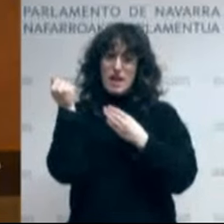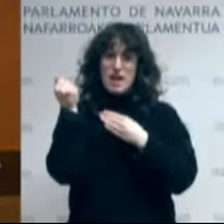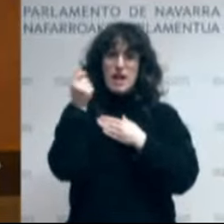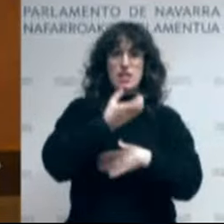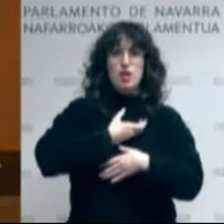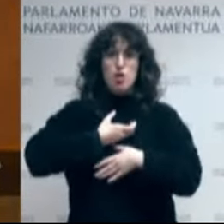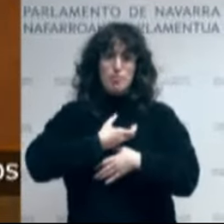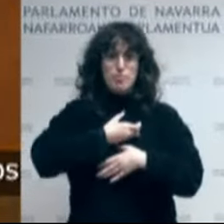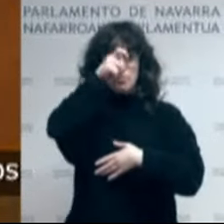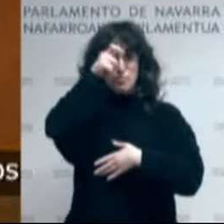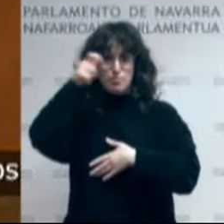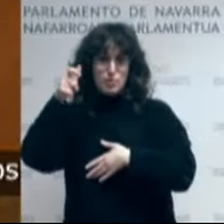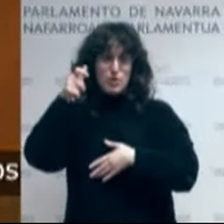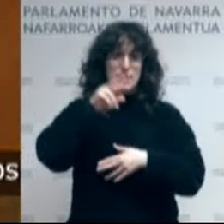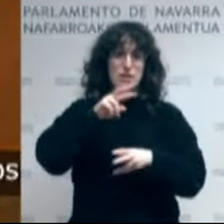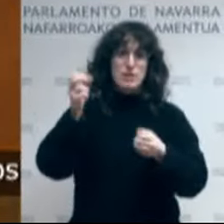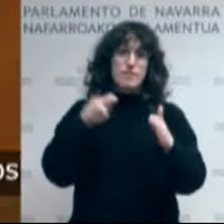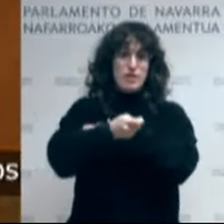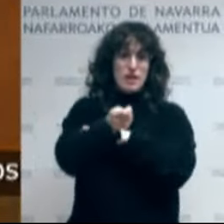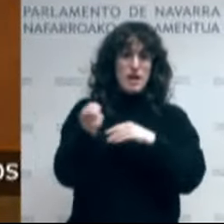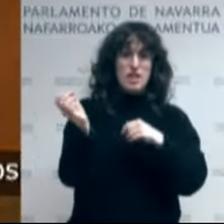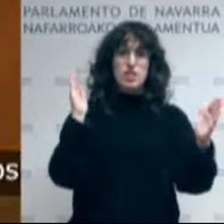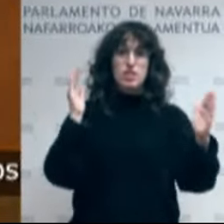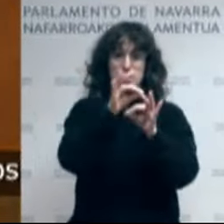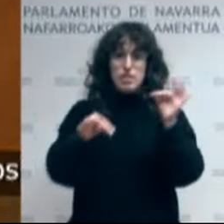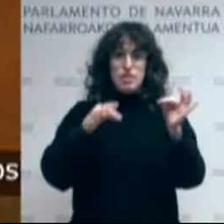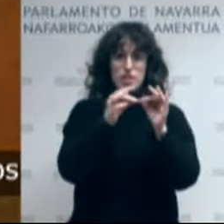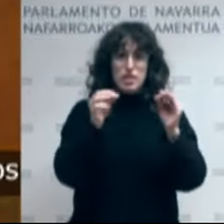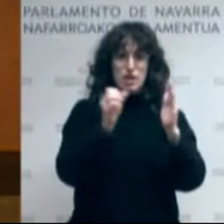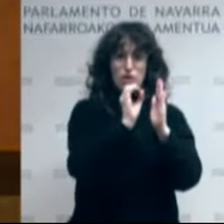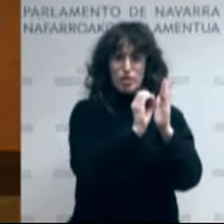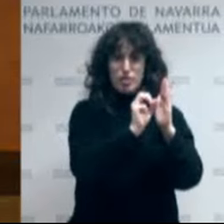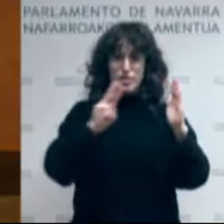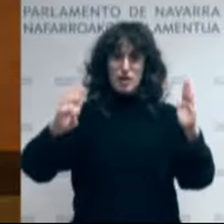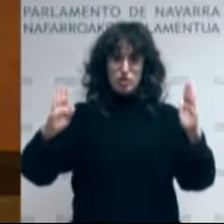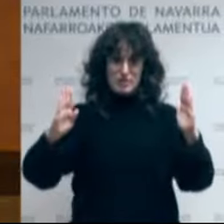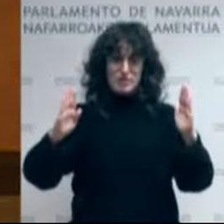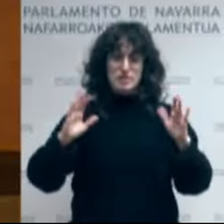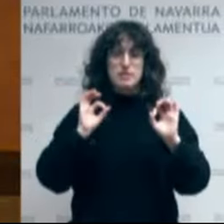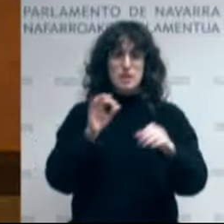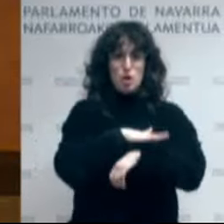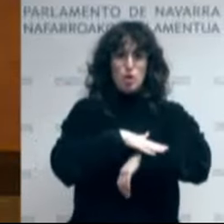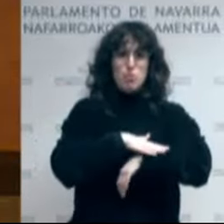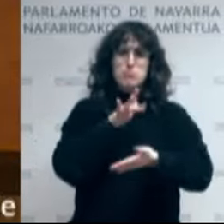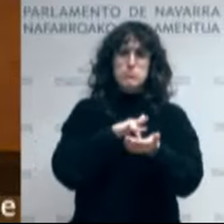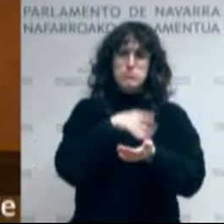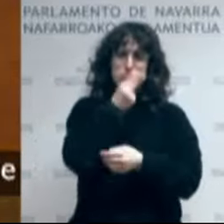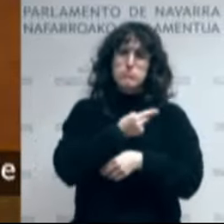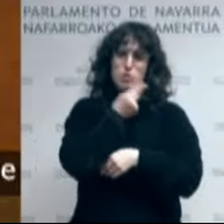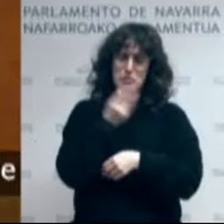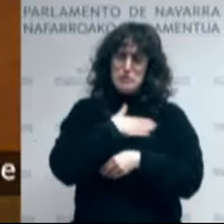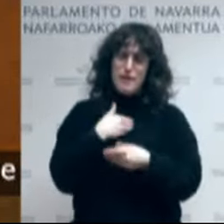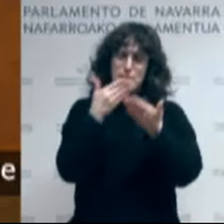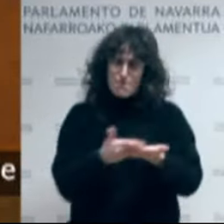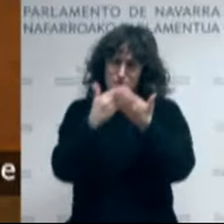ciclo 03. En el ámbito de salud, el Gobierno ha adquirido el compromiso de realizar diversos estudios